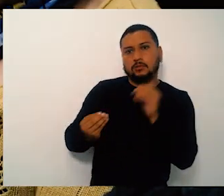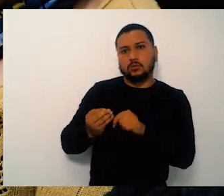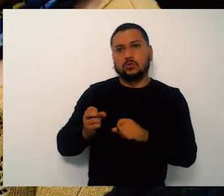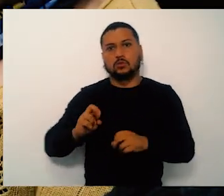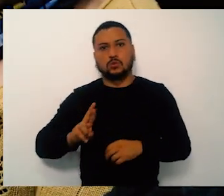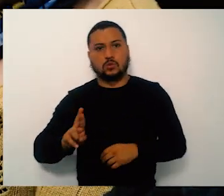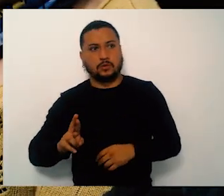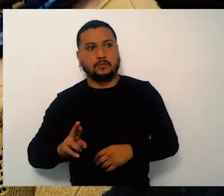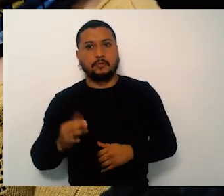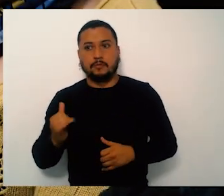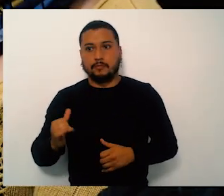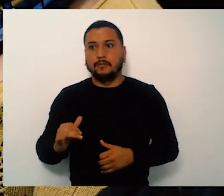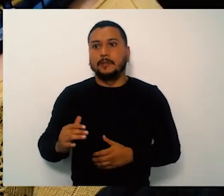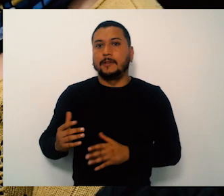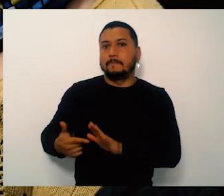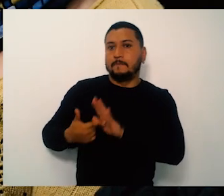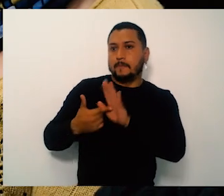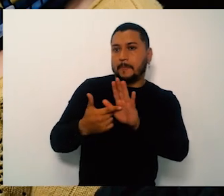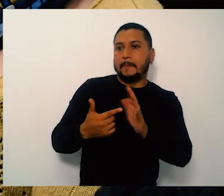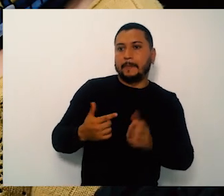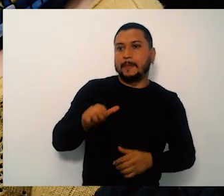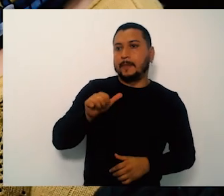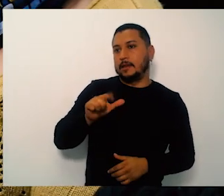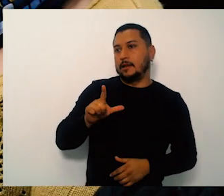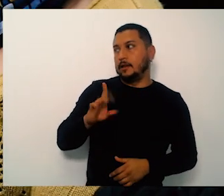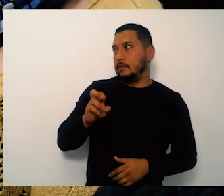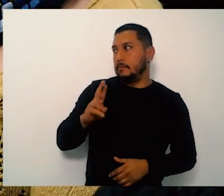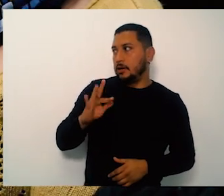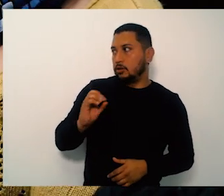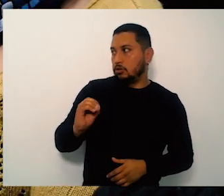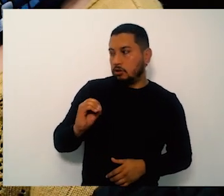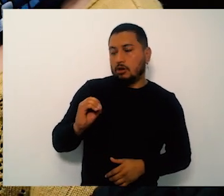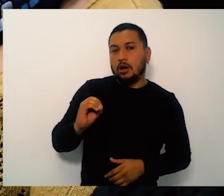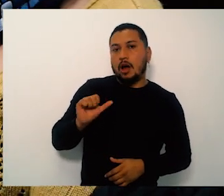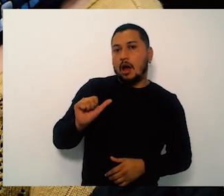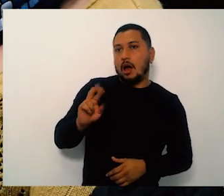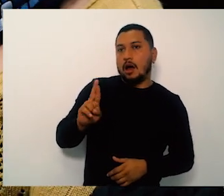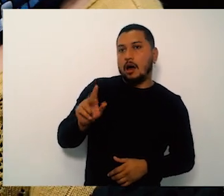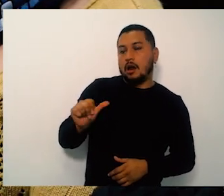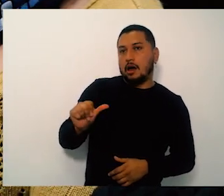desde la sobreditor para mejorar el tema? Pueblo de la Morichuela.